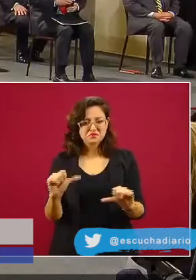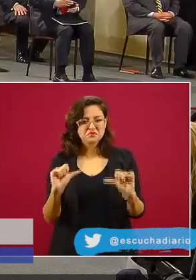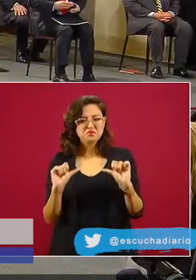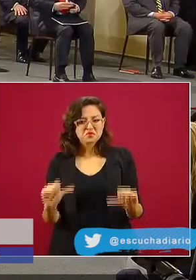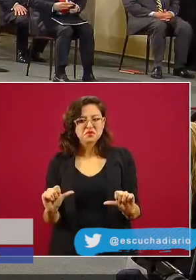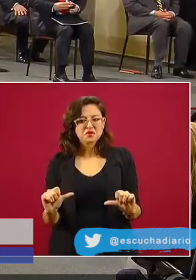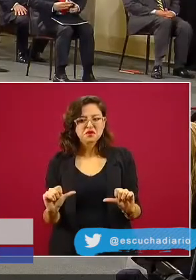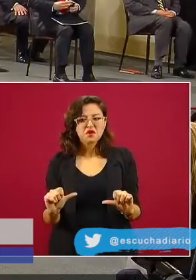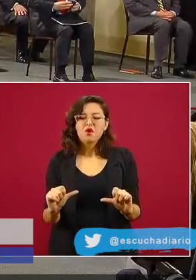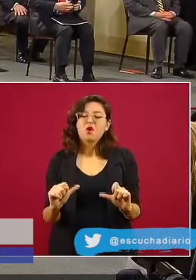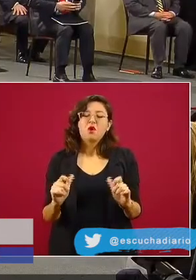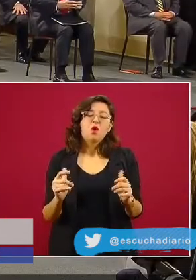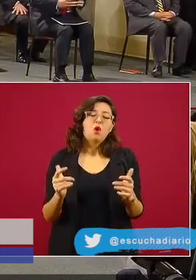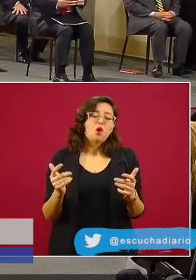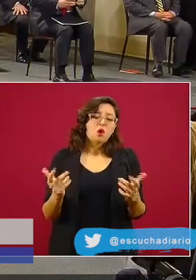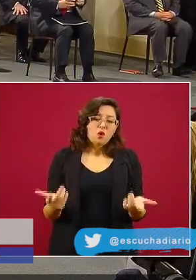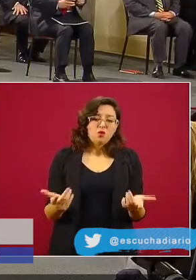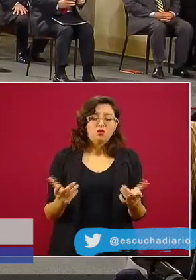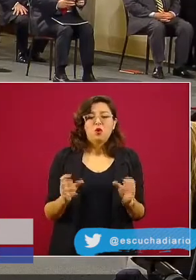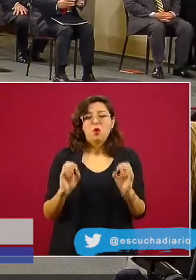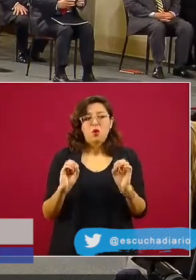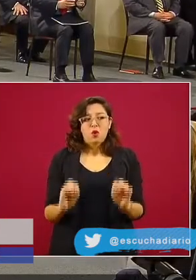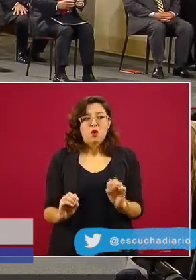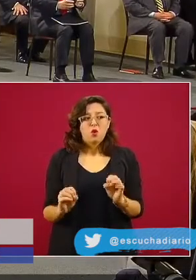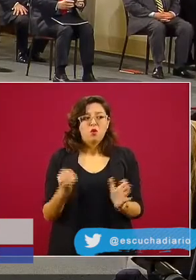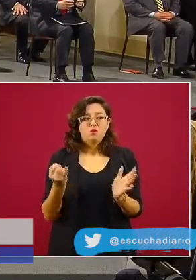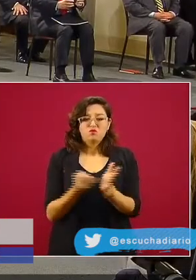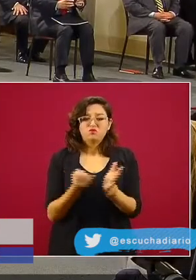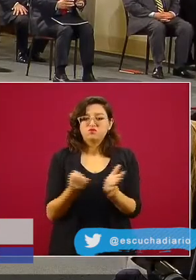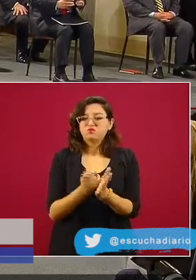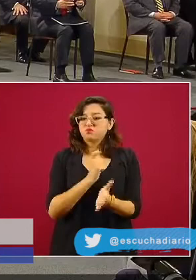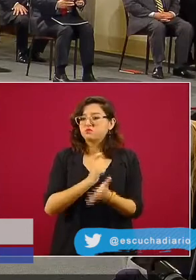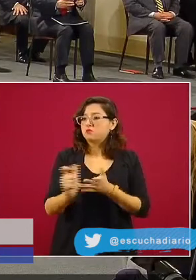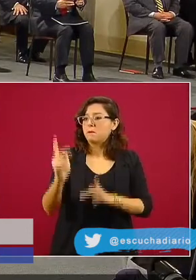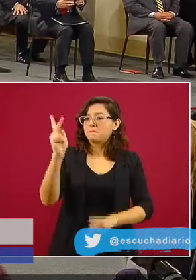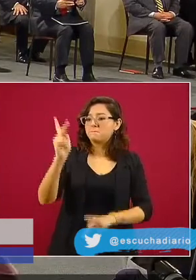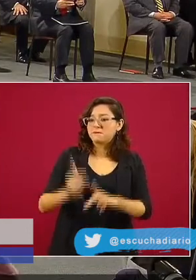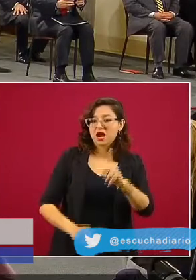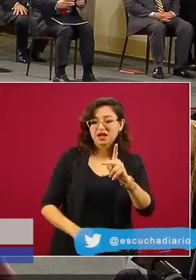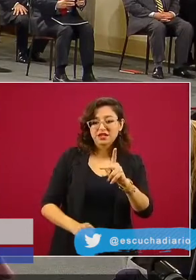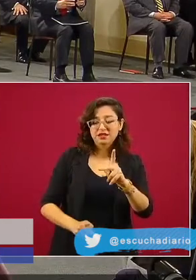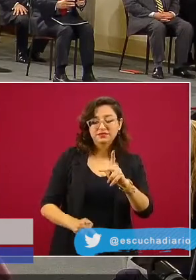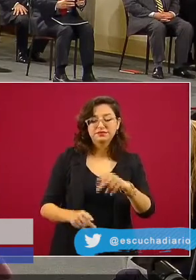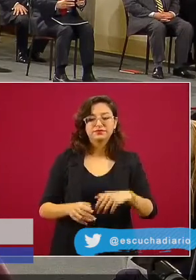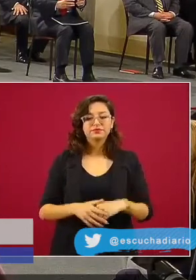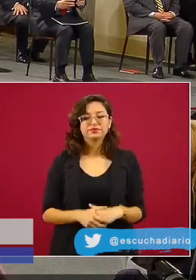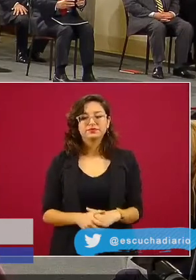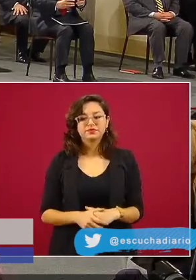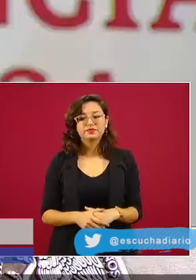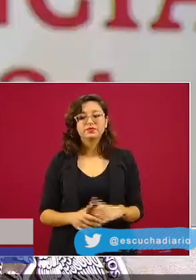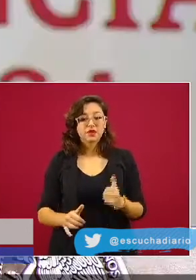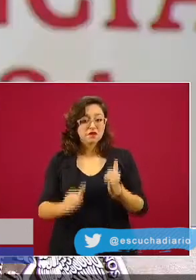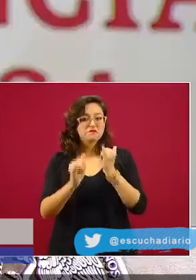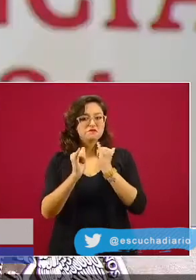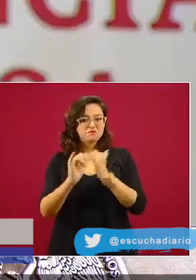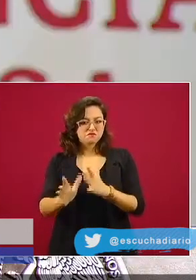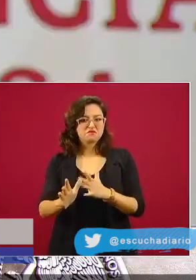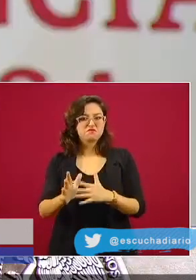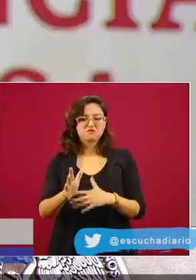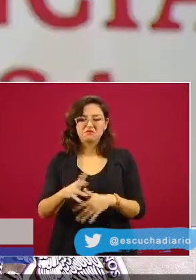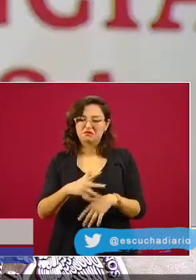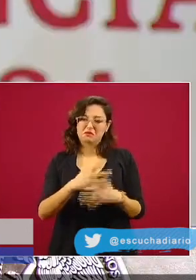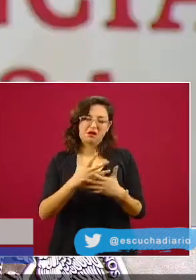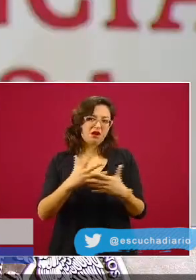el presidente menciona que los hechos violentos en el estado de oaxaca en el municipio de san mateo del mar son producto de diferencias